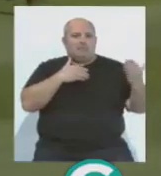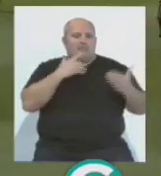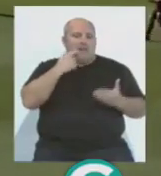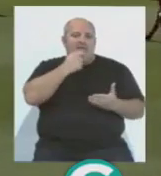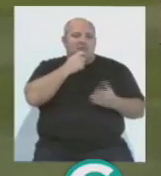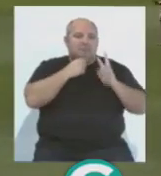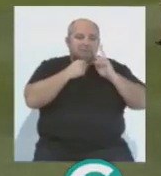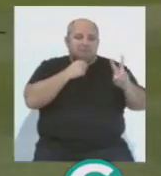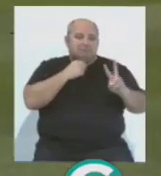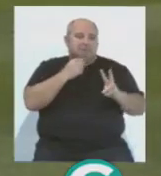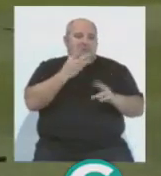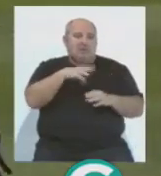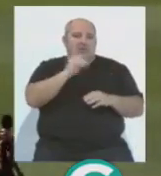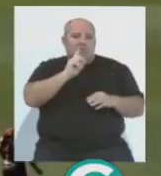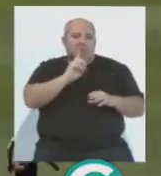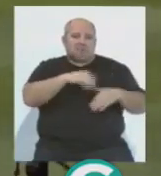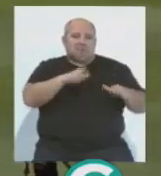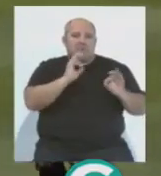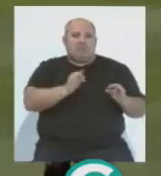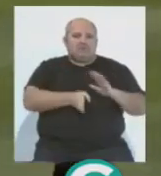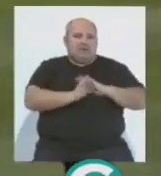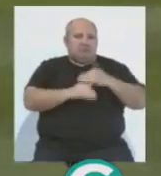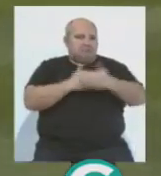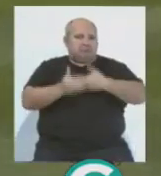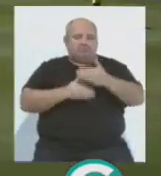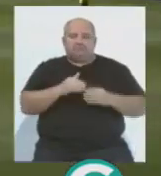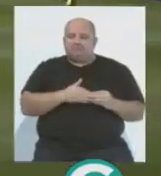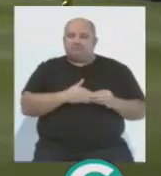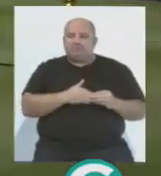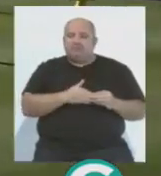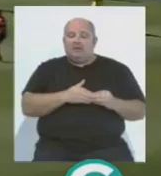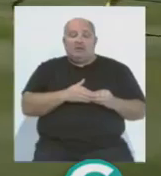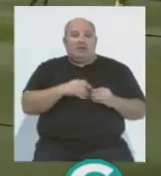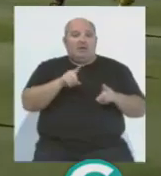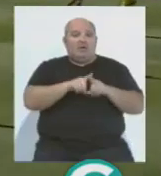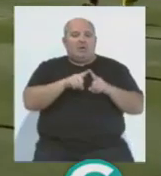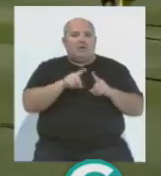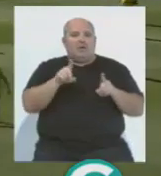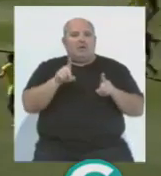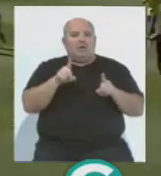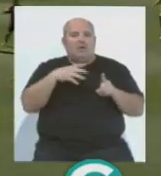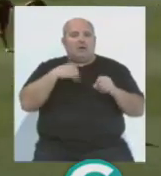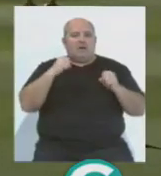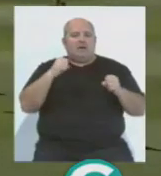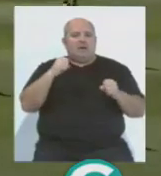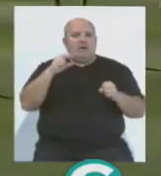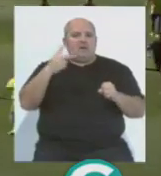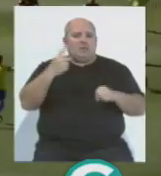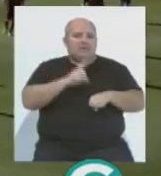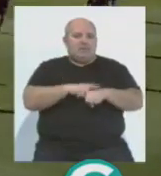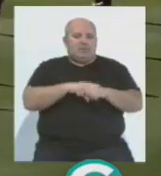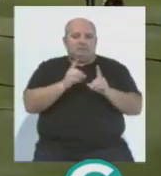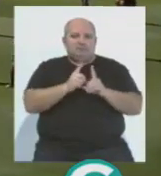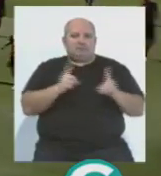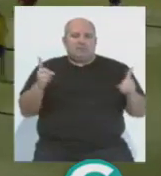árbitro no le entendió punible, y bueno, también entraron en el segundo tiempo